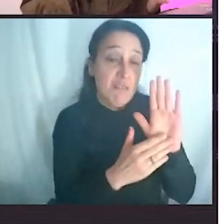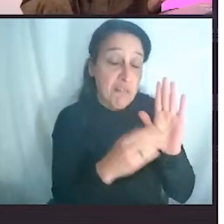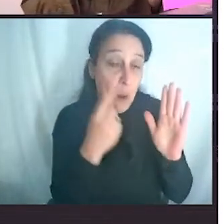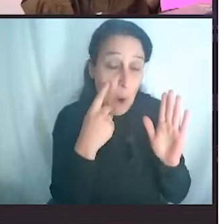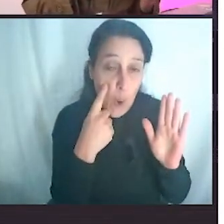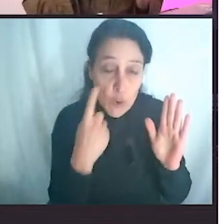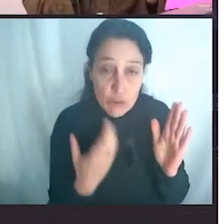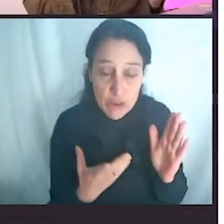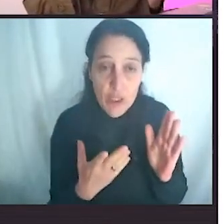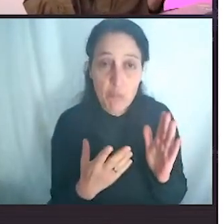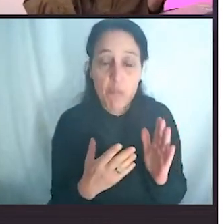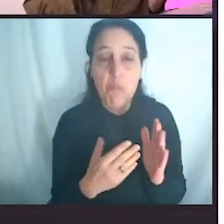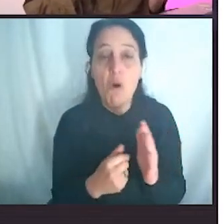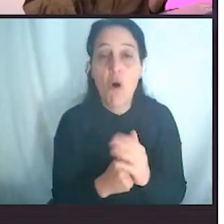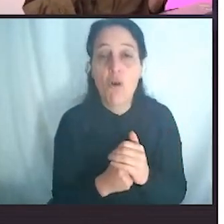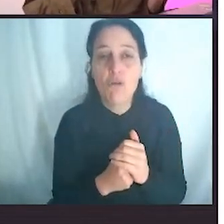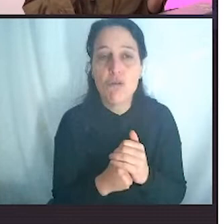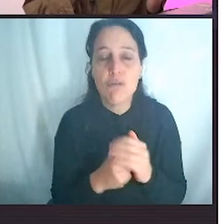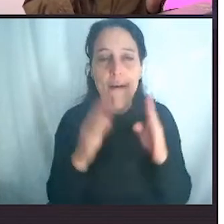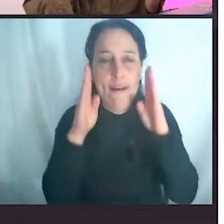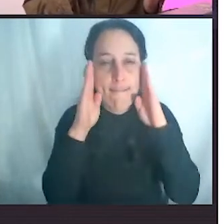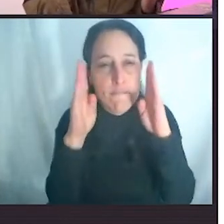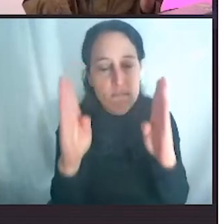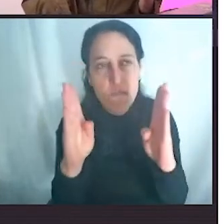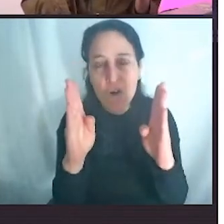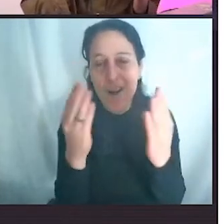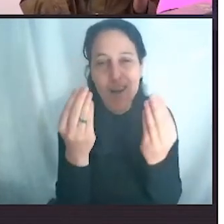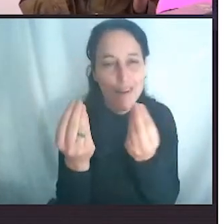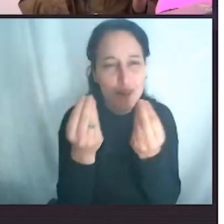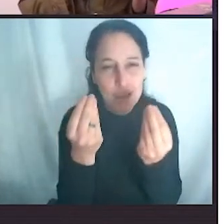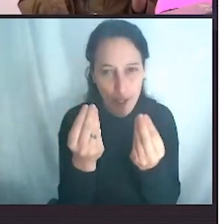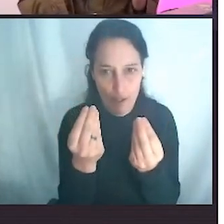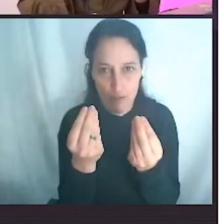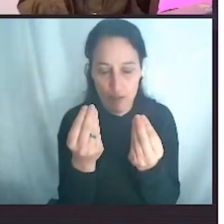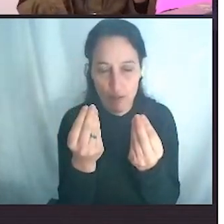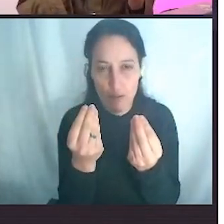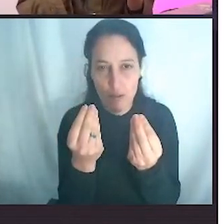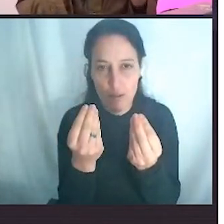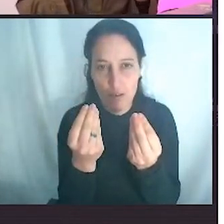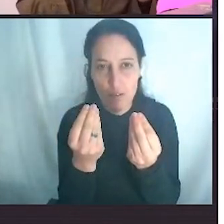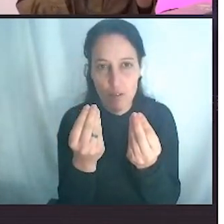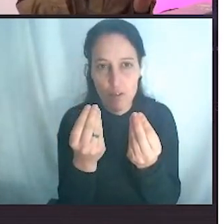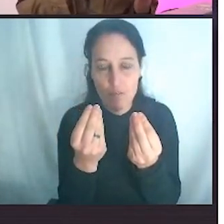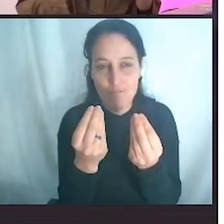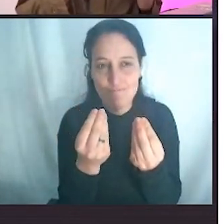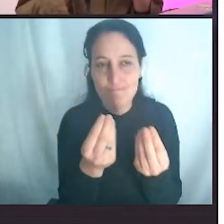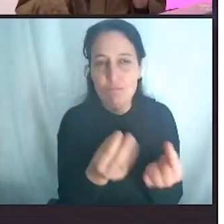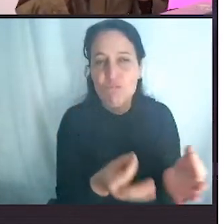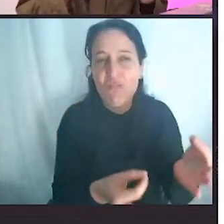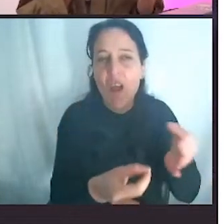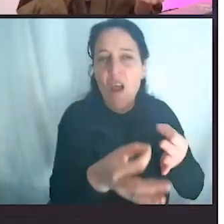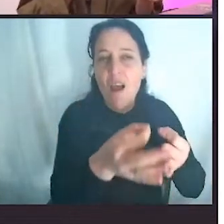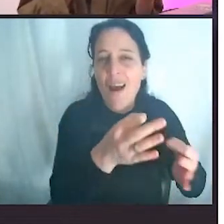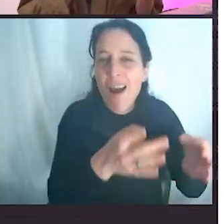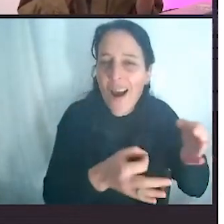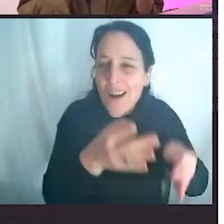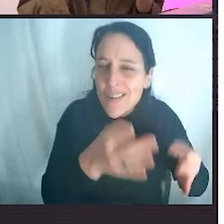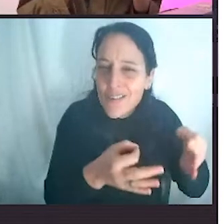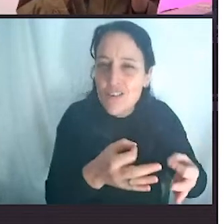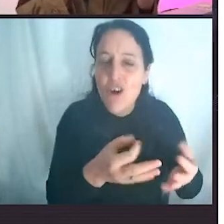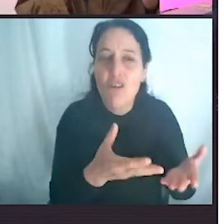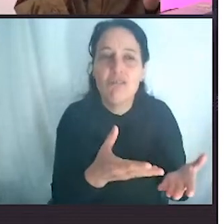se enfocan primero más desde un lugar de gestión de los recursos, gestión de los residuos.